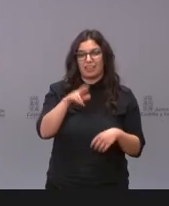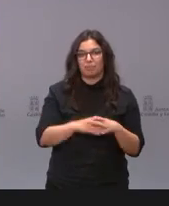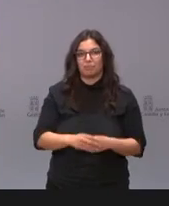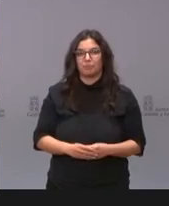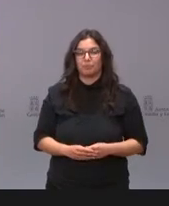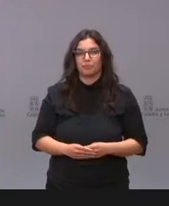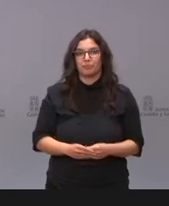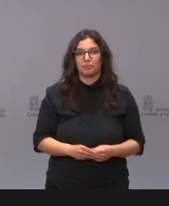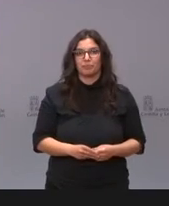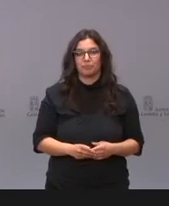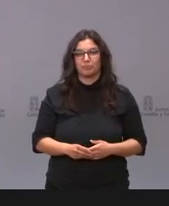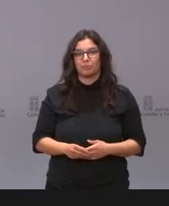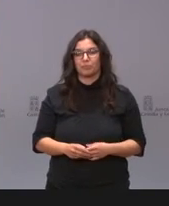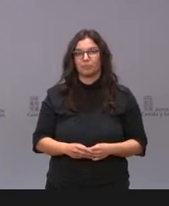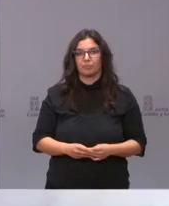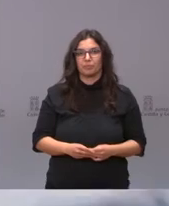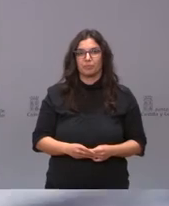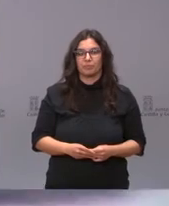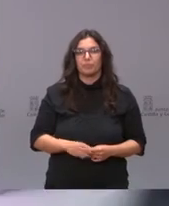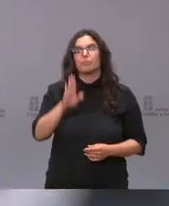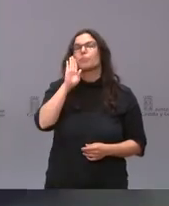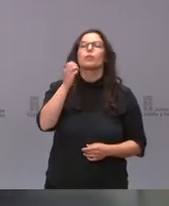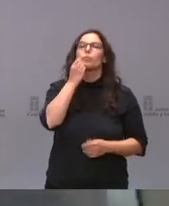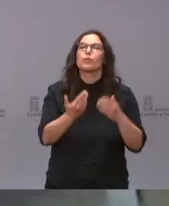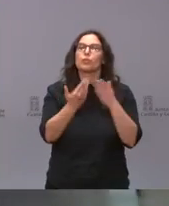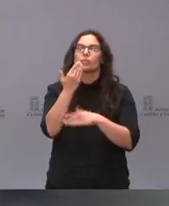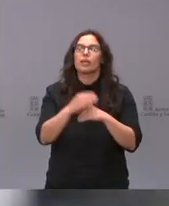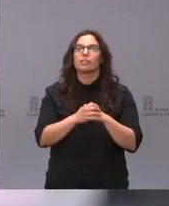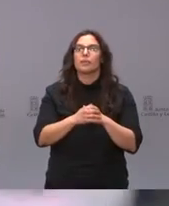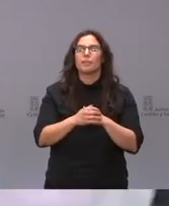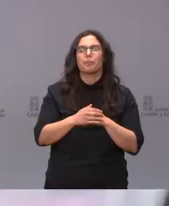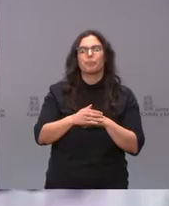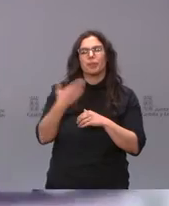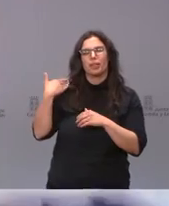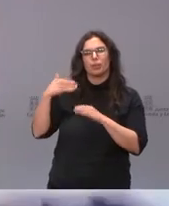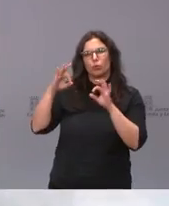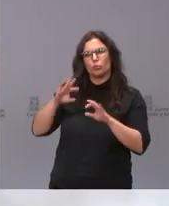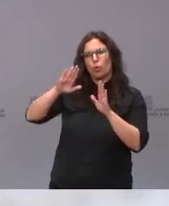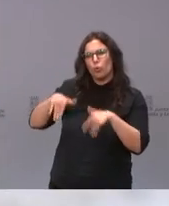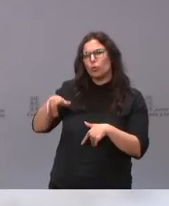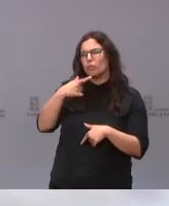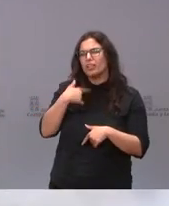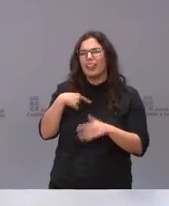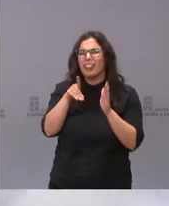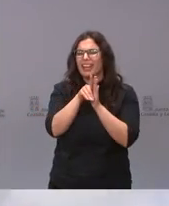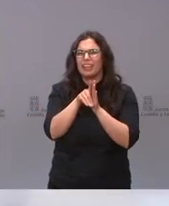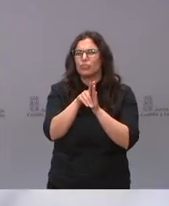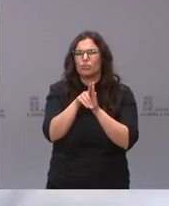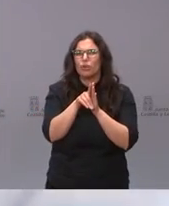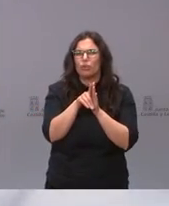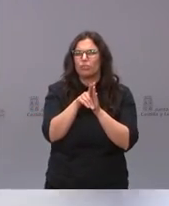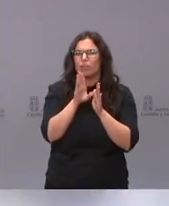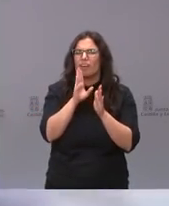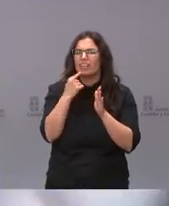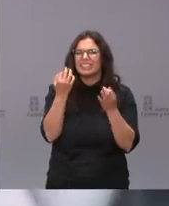quieras Eva si hola buenos días por lo último que ha dicho nos podía especificar que decreto es el que acaba de